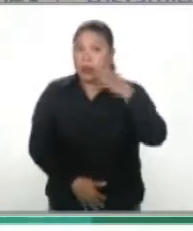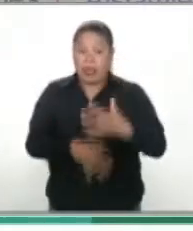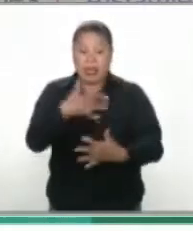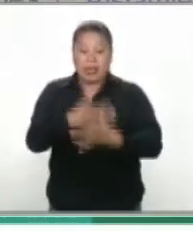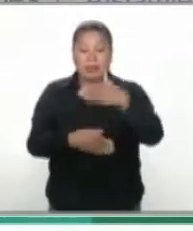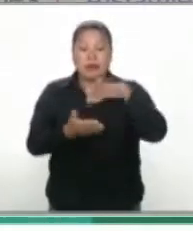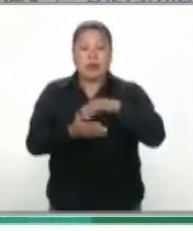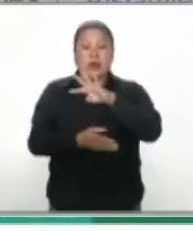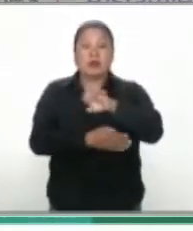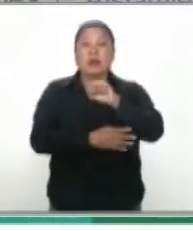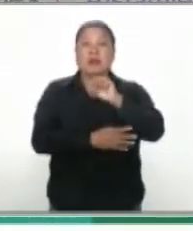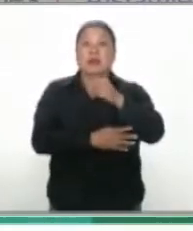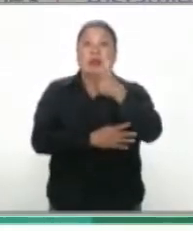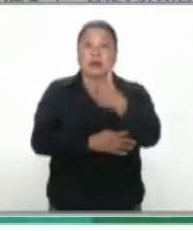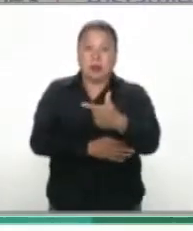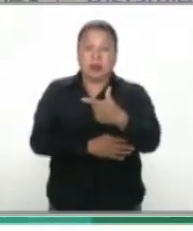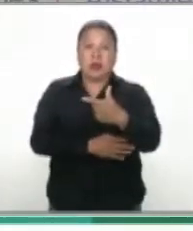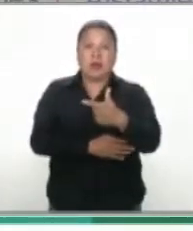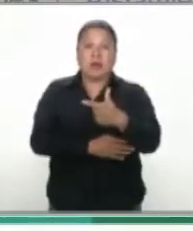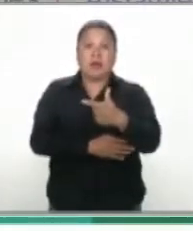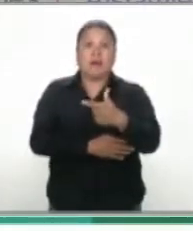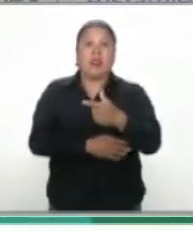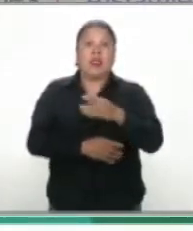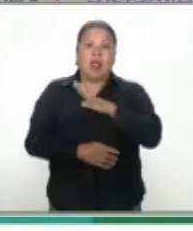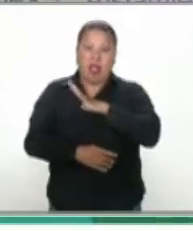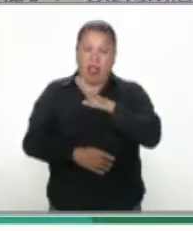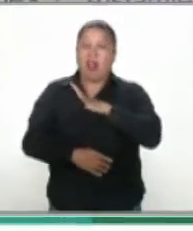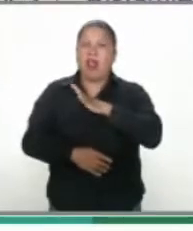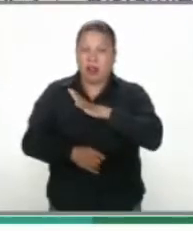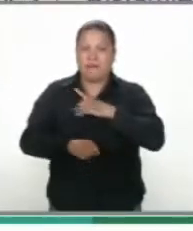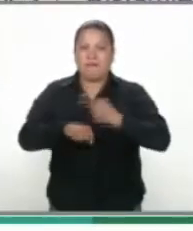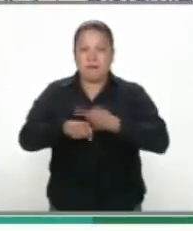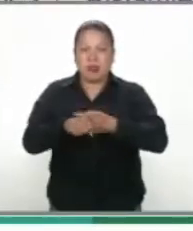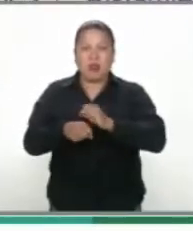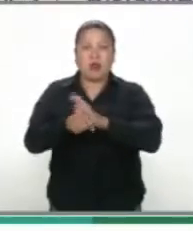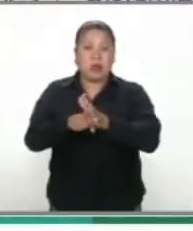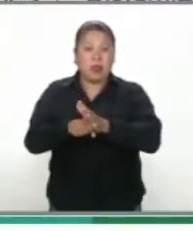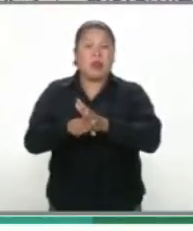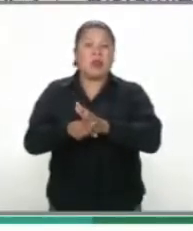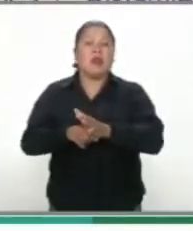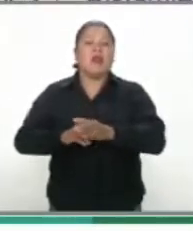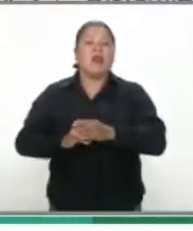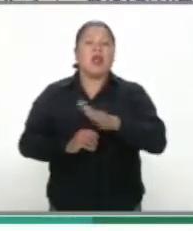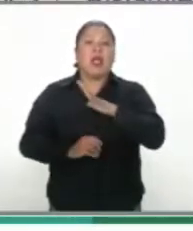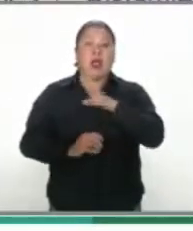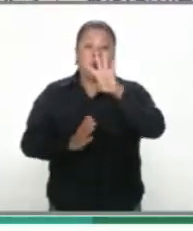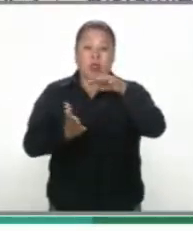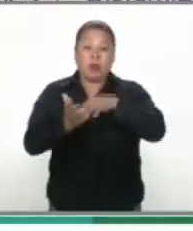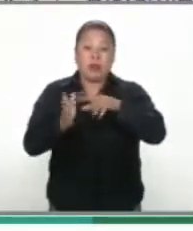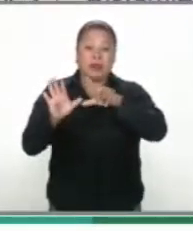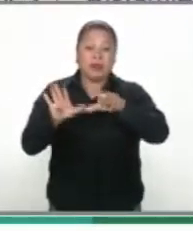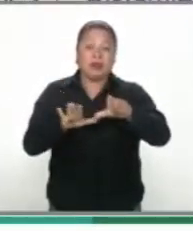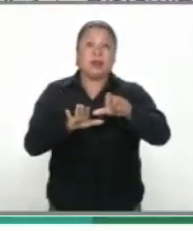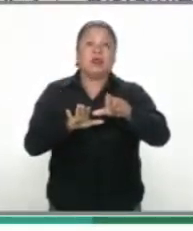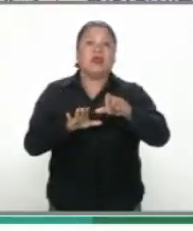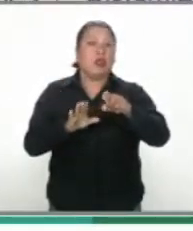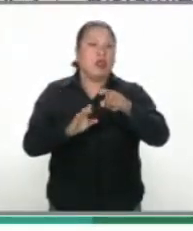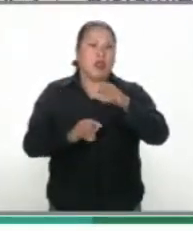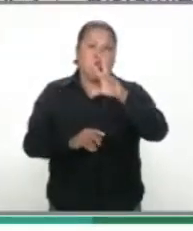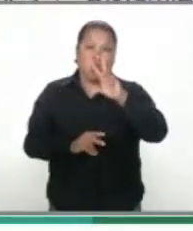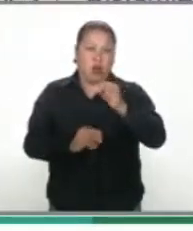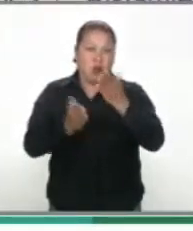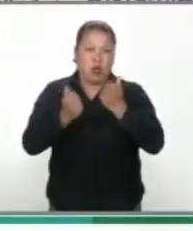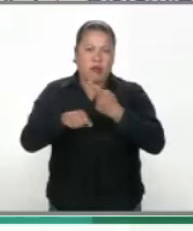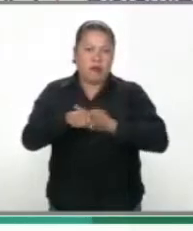.467 casos notificados a la fecha, reportamos 4.377 casos negativos,